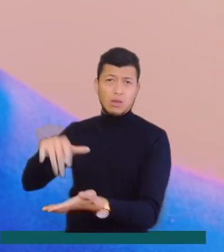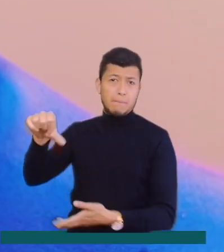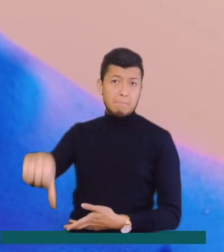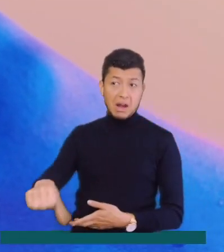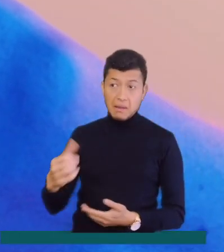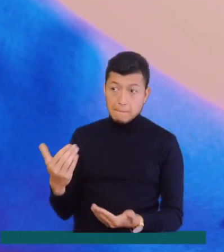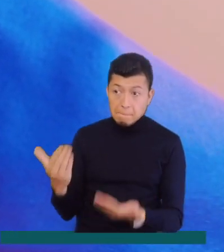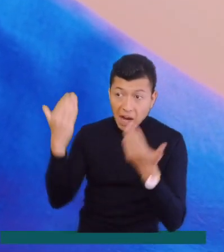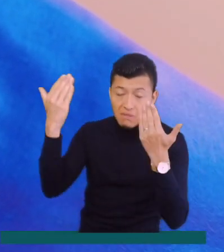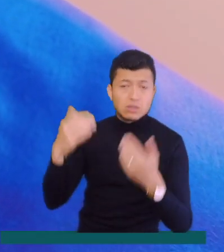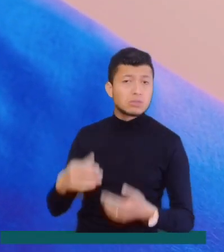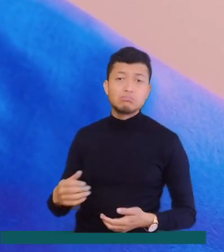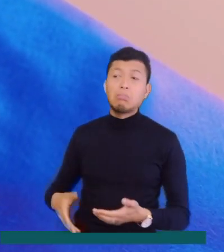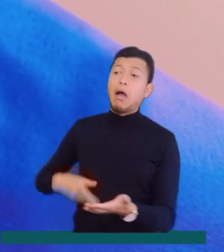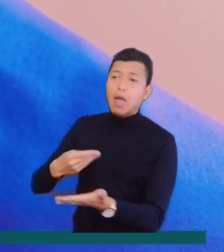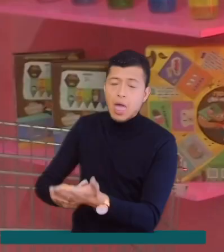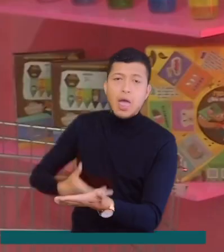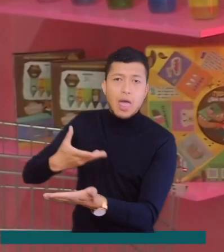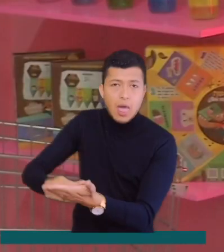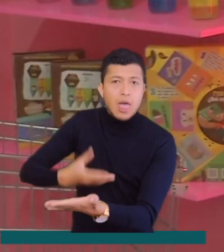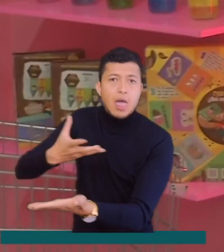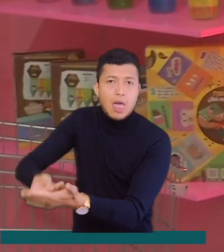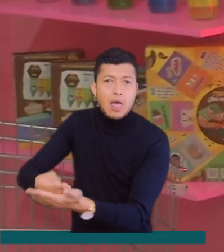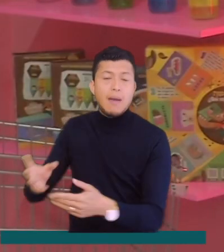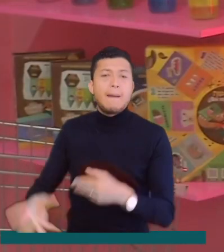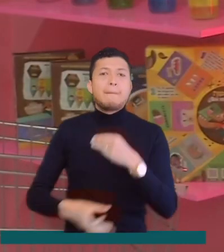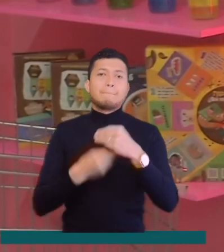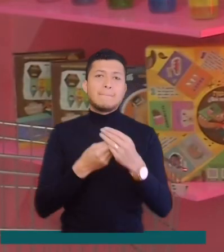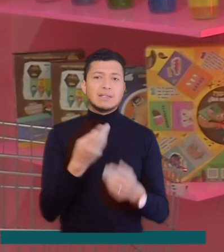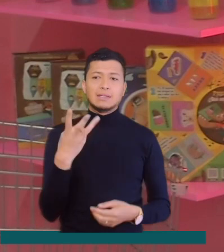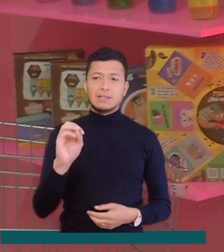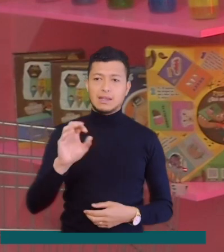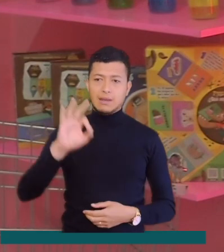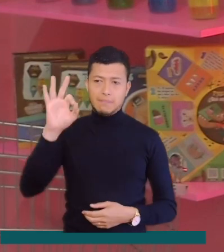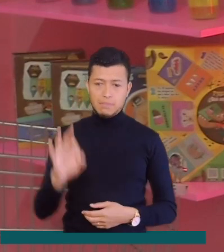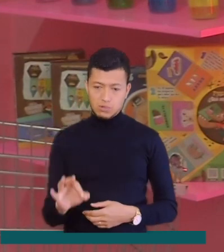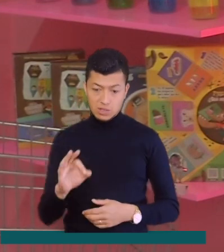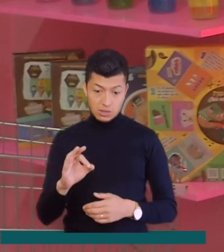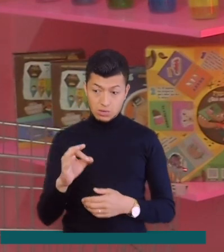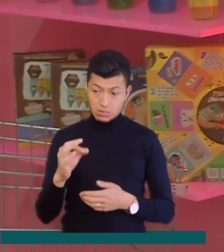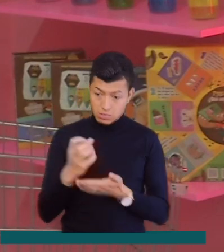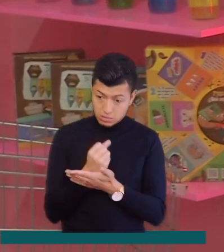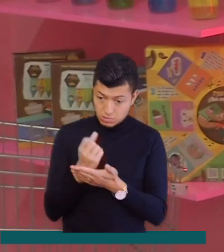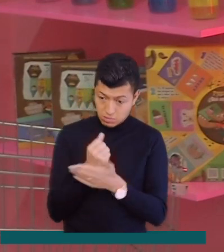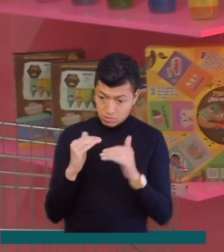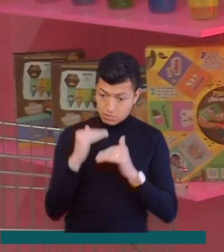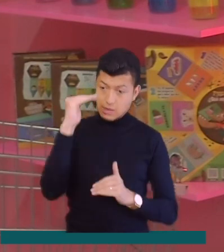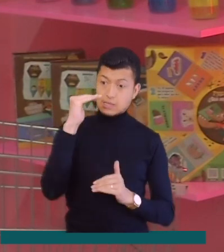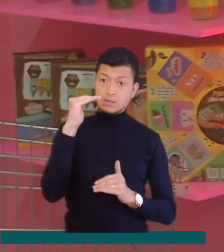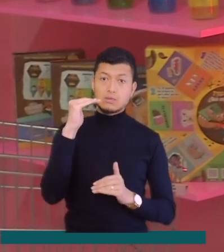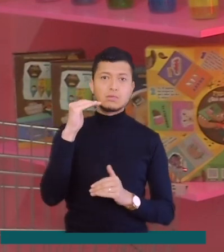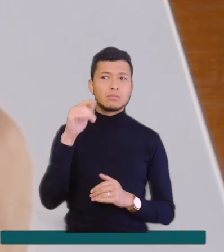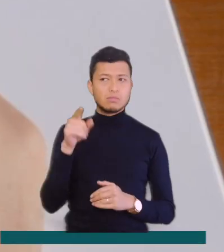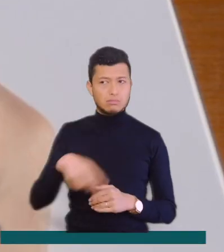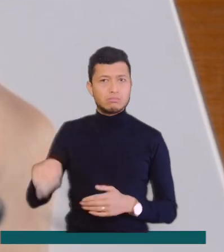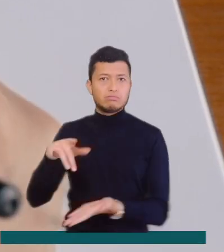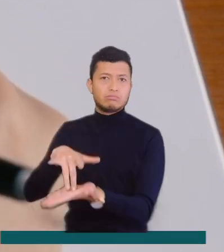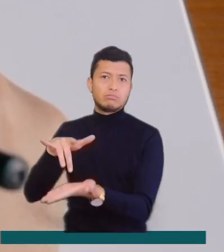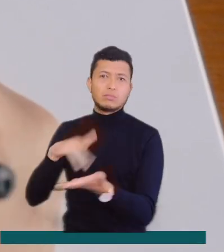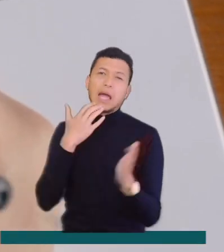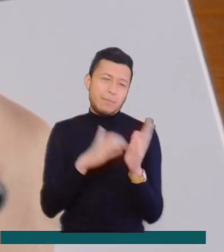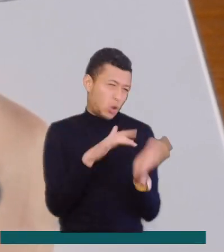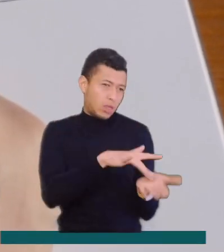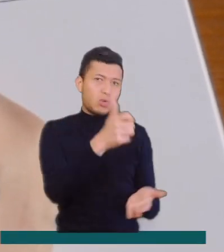no nos generan ningún beneficio a cambio. Además de eso, las que superan el 30% de nuestros ingresos. Un ejemplo de deuda buena son los